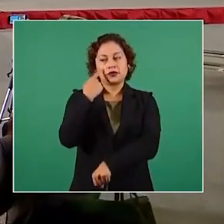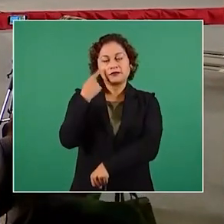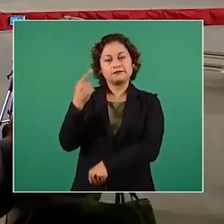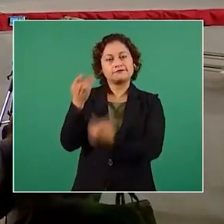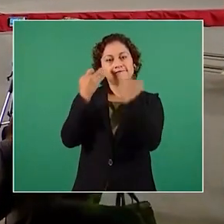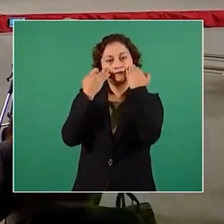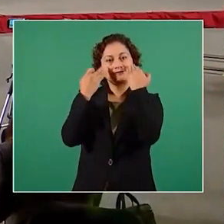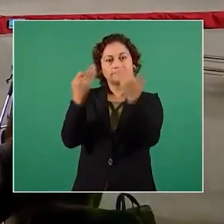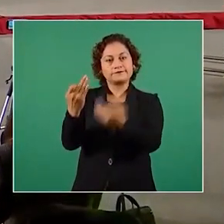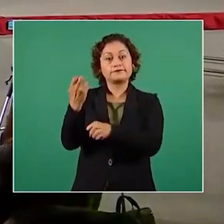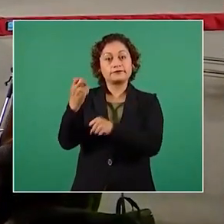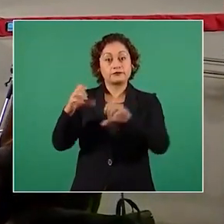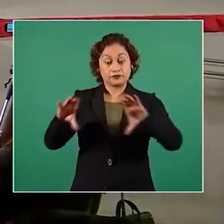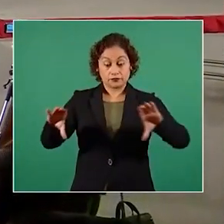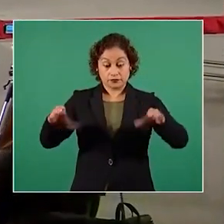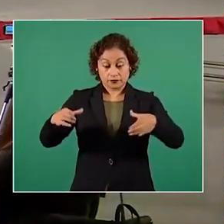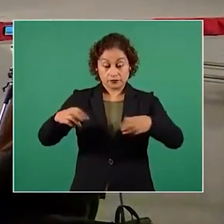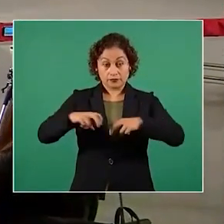esta